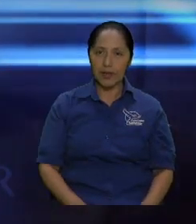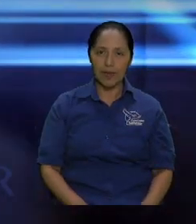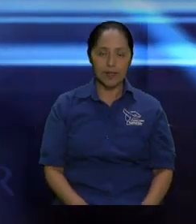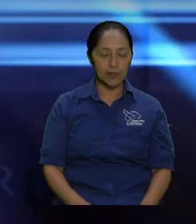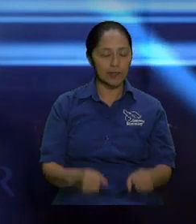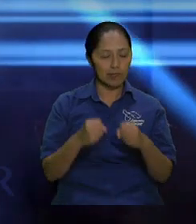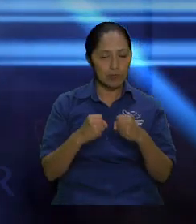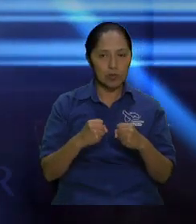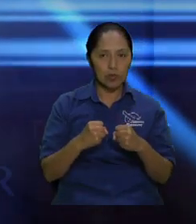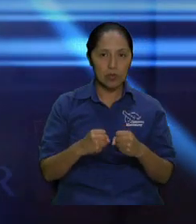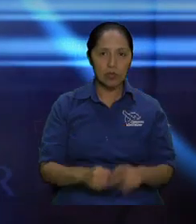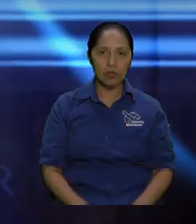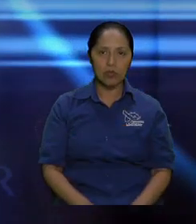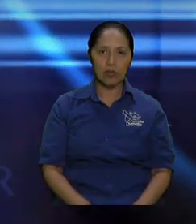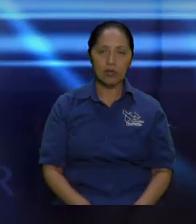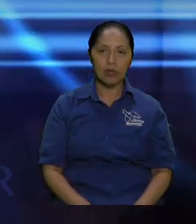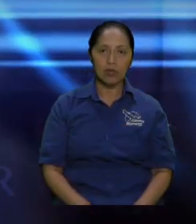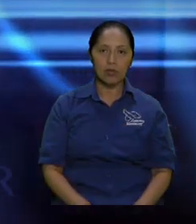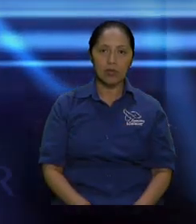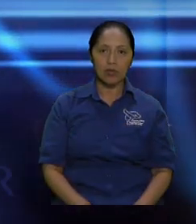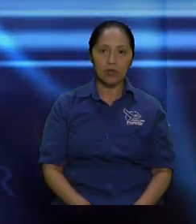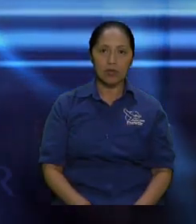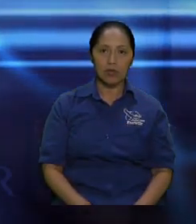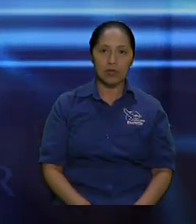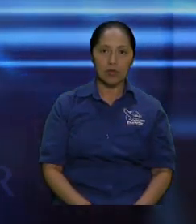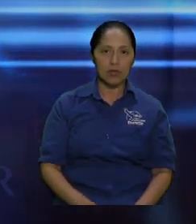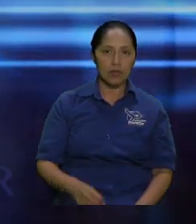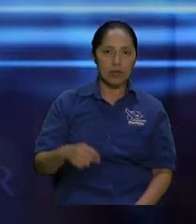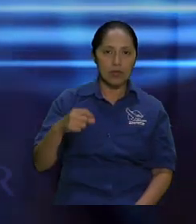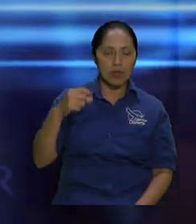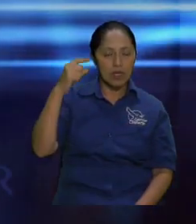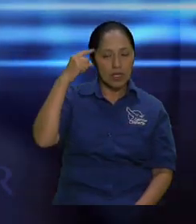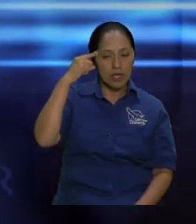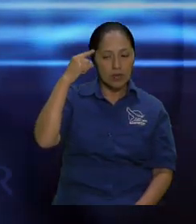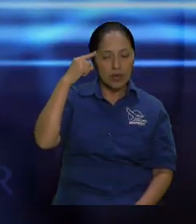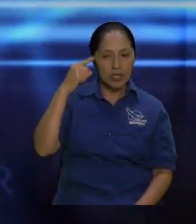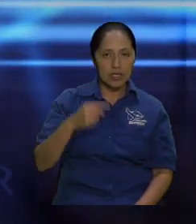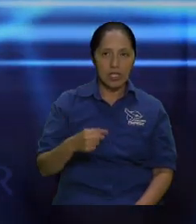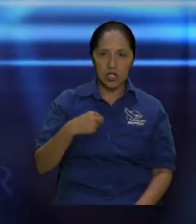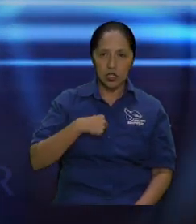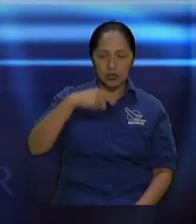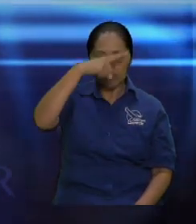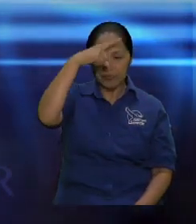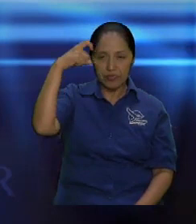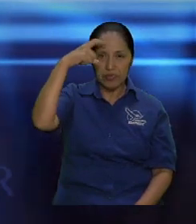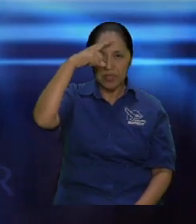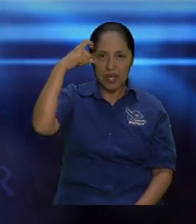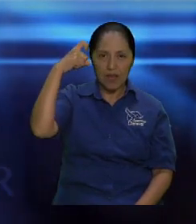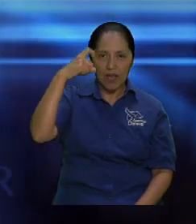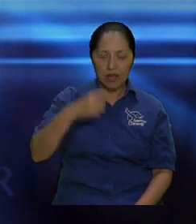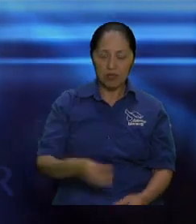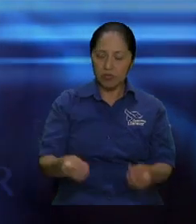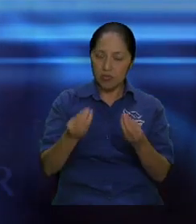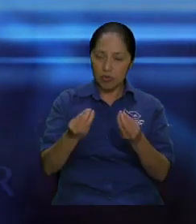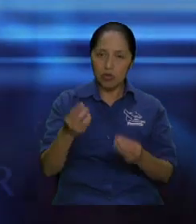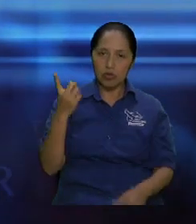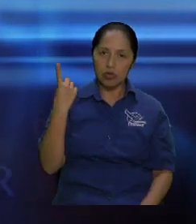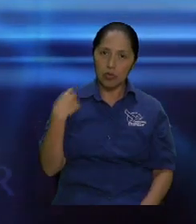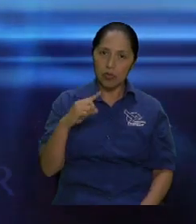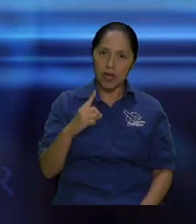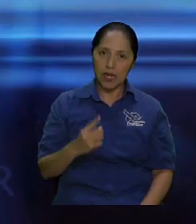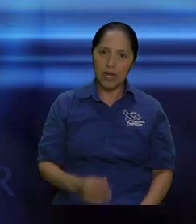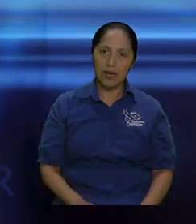trabajo es para poner pan sobre la mesa si pero esa comida perece yo no digo que no lo hagas pues se necesita